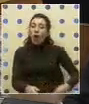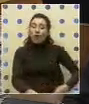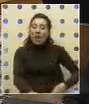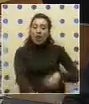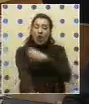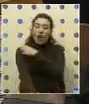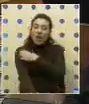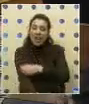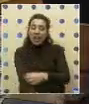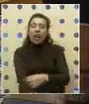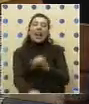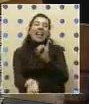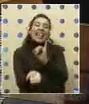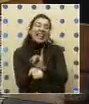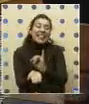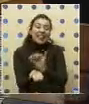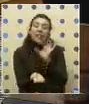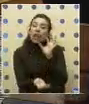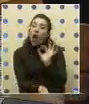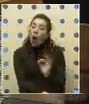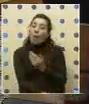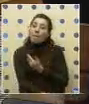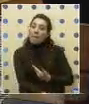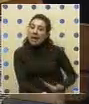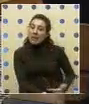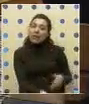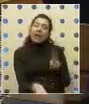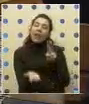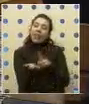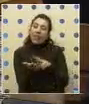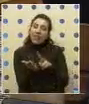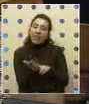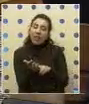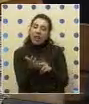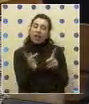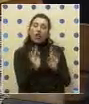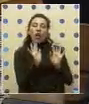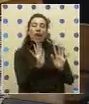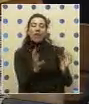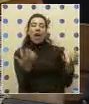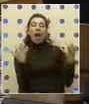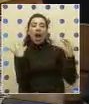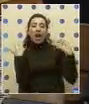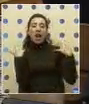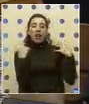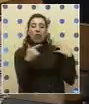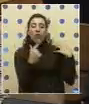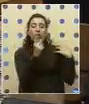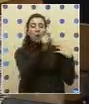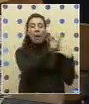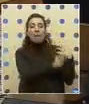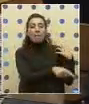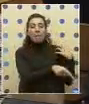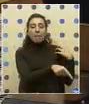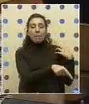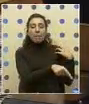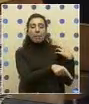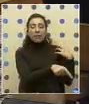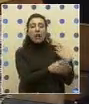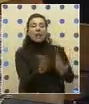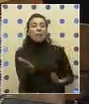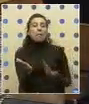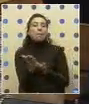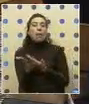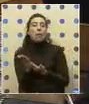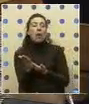ya sea el intendente o presidente, que realmente no quede en mano ya de una persona propuesta